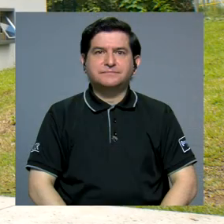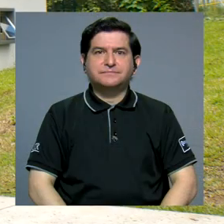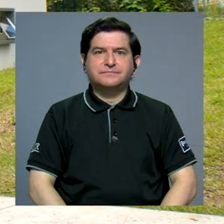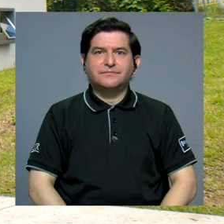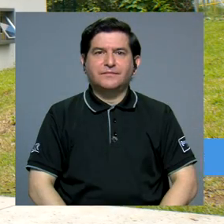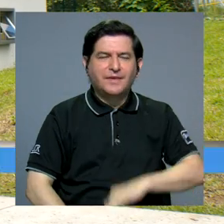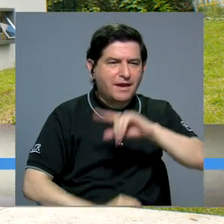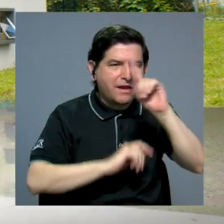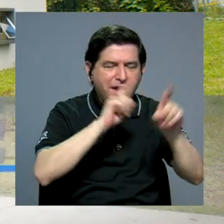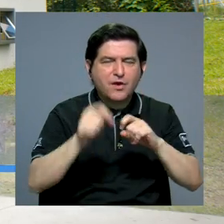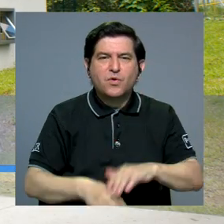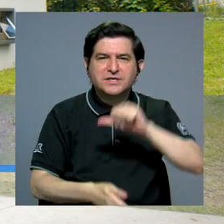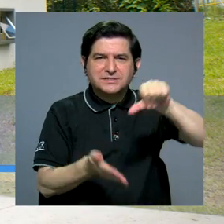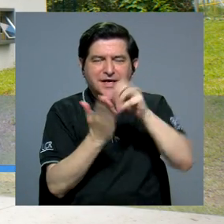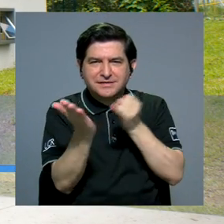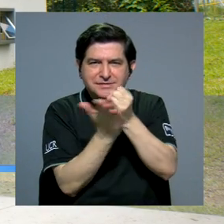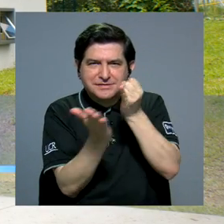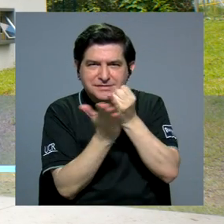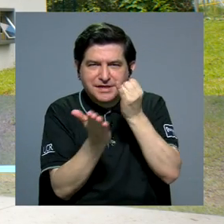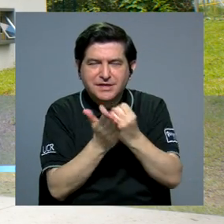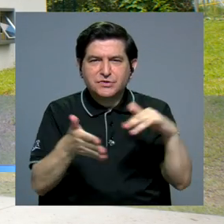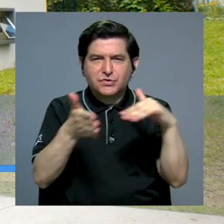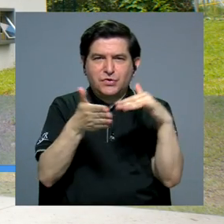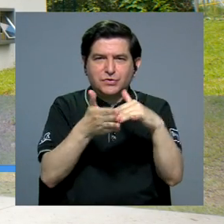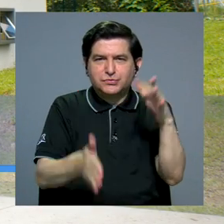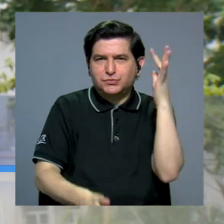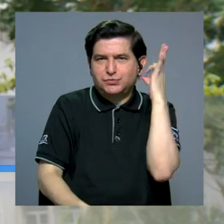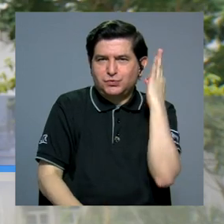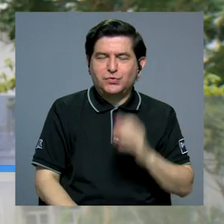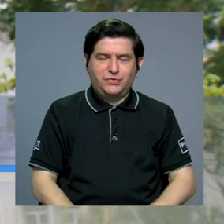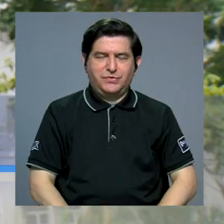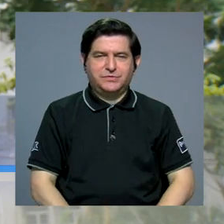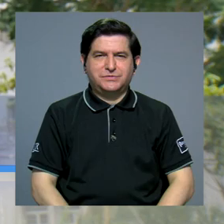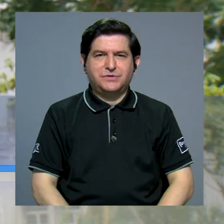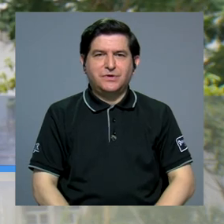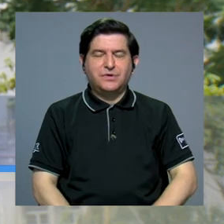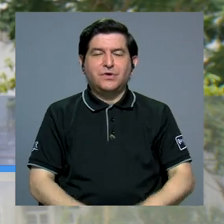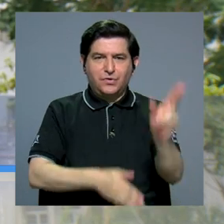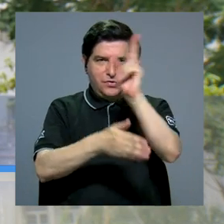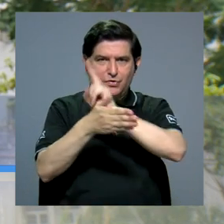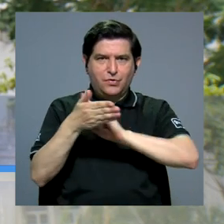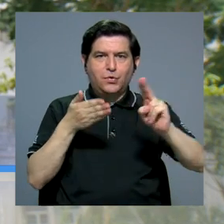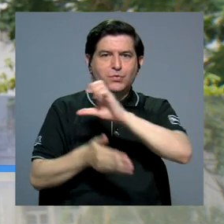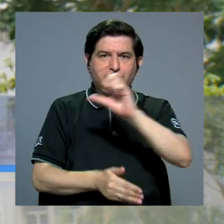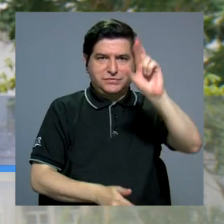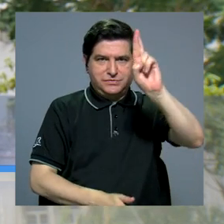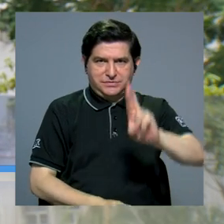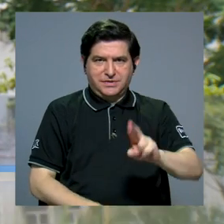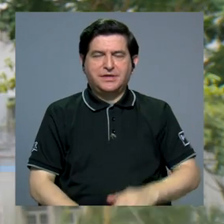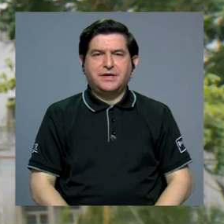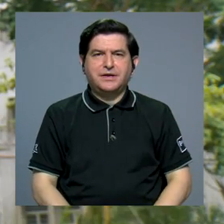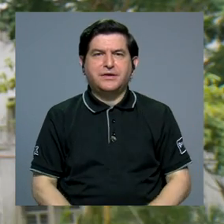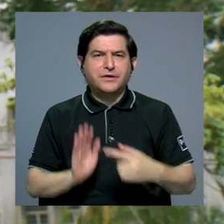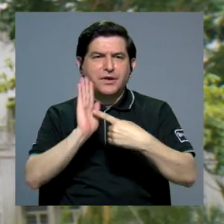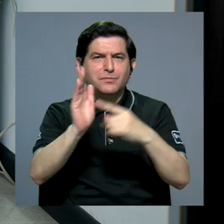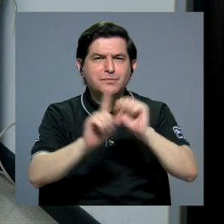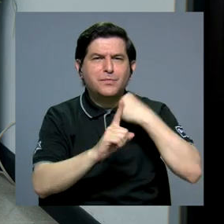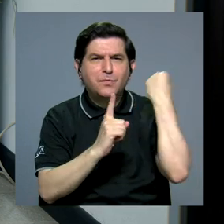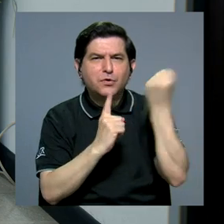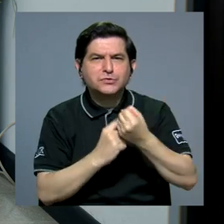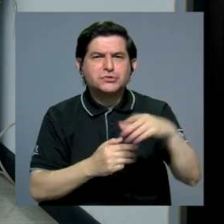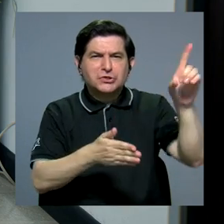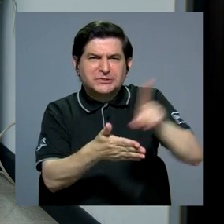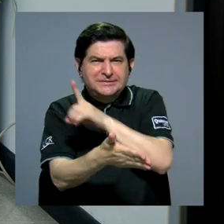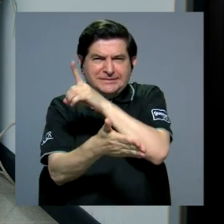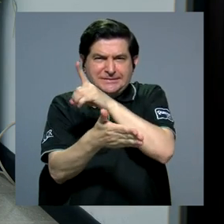Una encuesta del Centro de Investigación en Estudios de la Mujer, CIEM, de la Universidad de Costa Rica, retrató situaciones